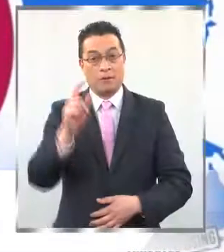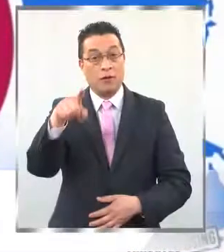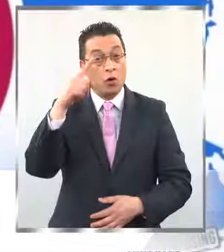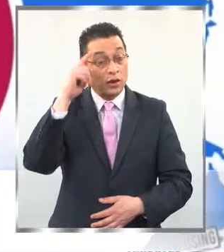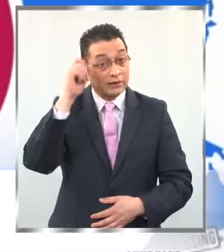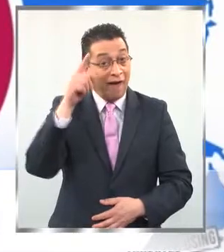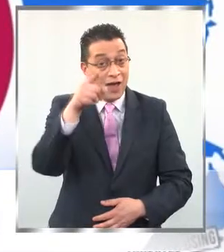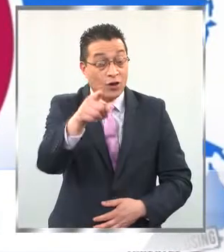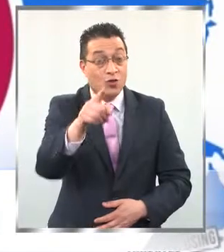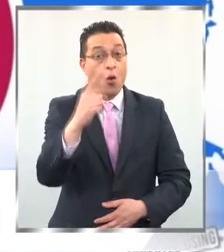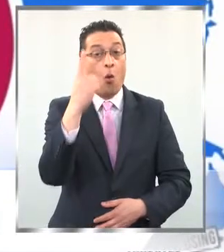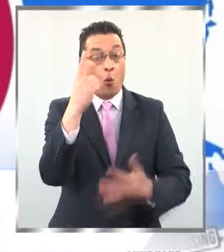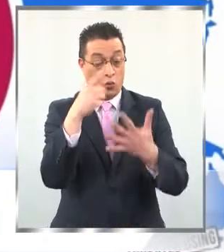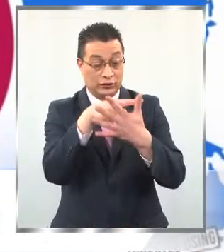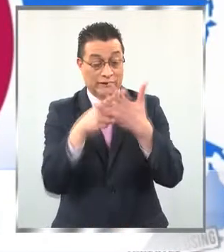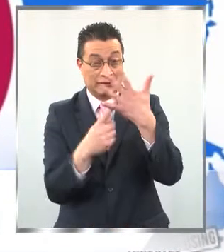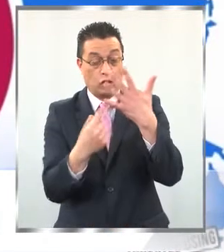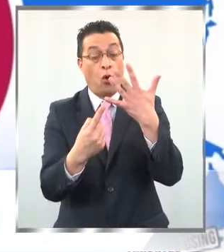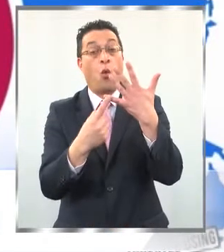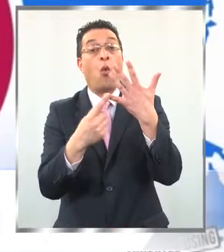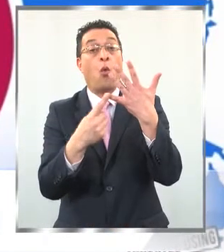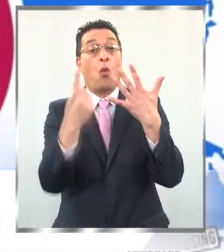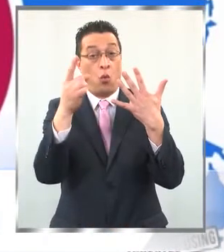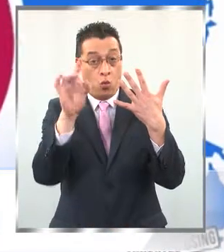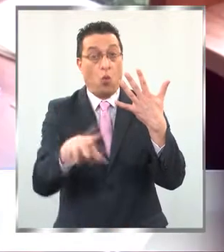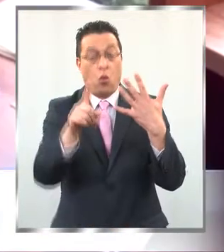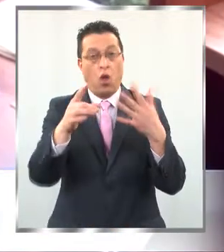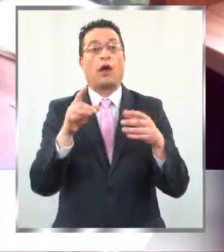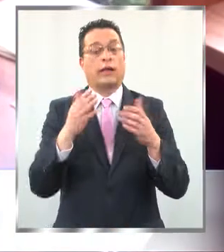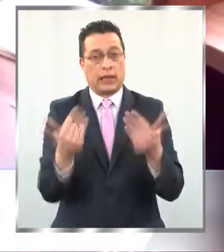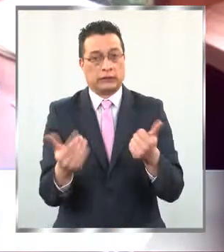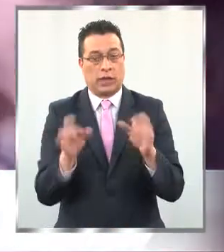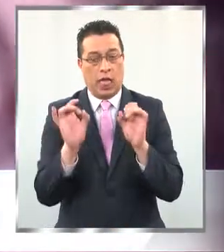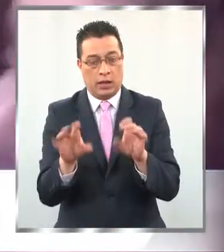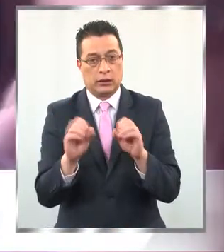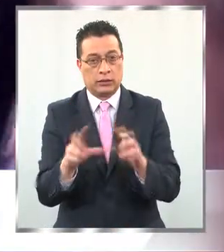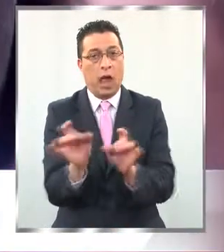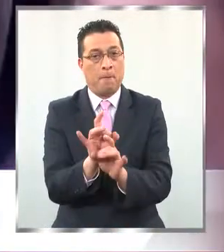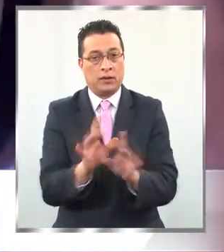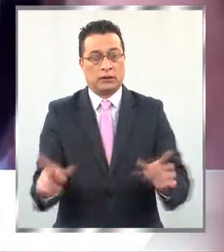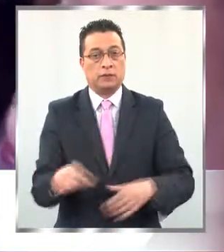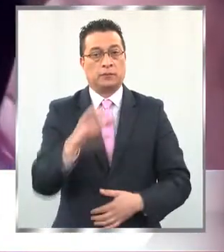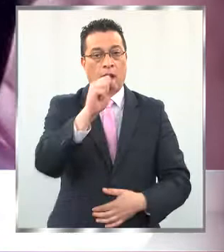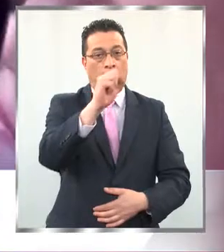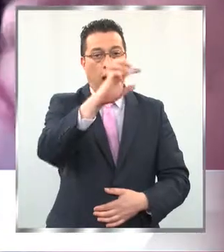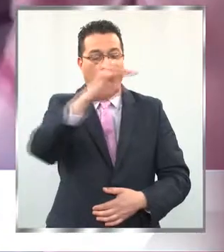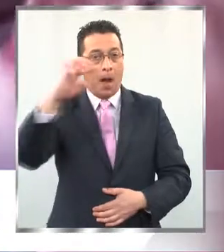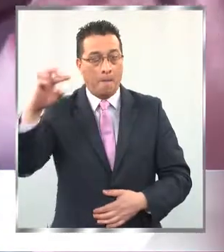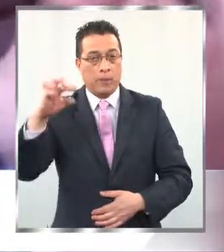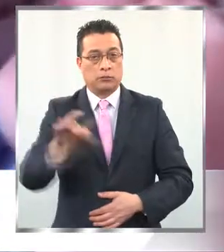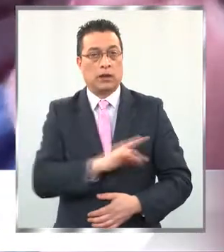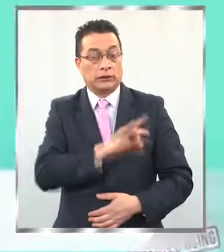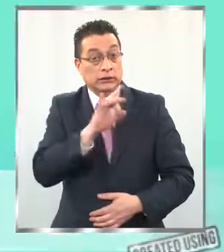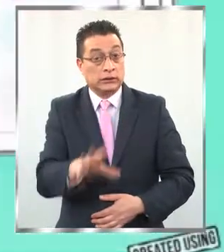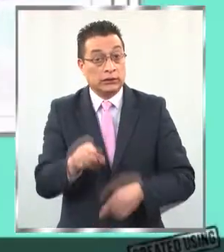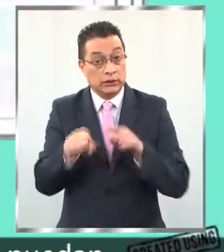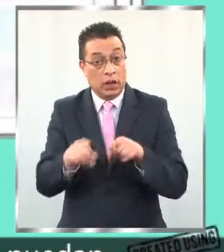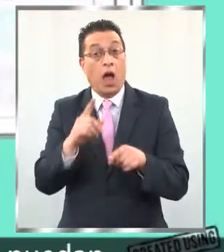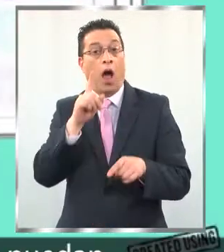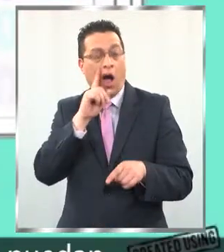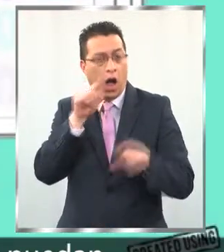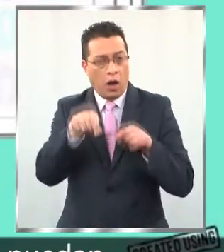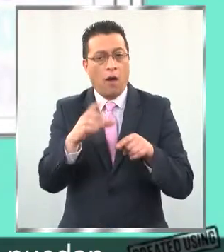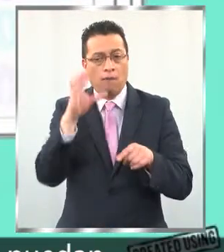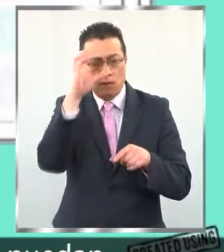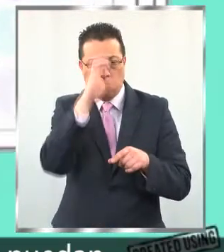¿Sabías que uno de cada cinco niños tiene necesidades educativas especiales? La aplicación chilena FonoEDUCAP